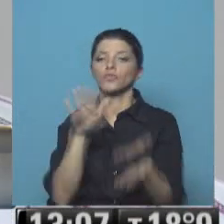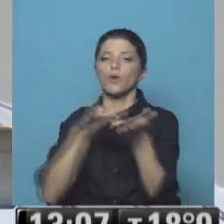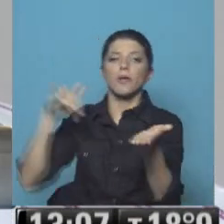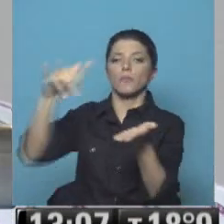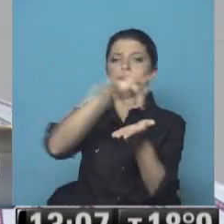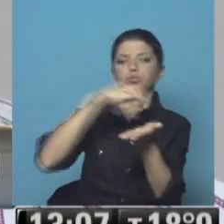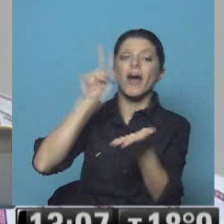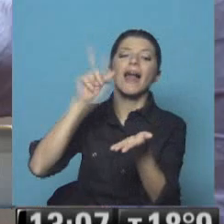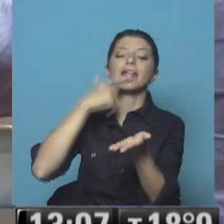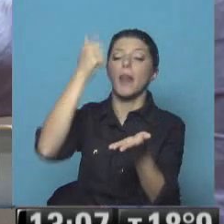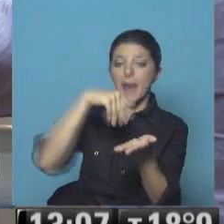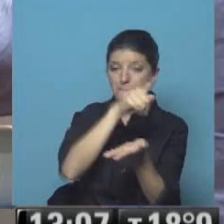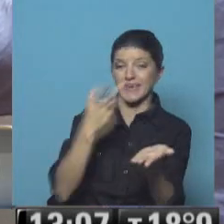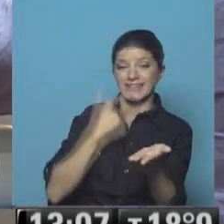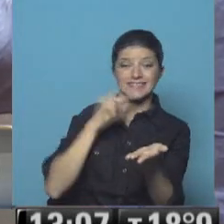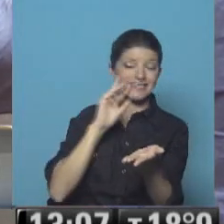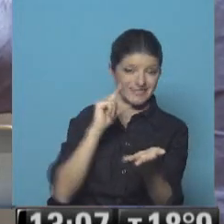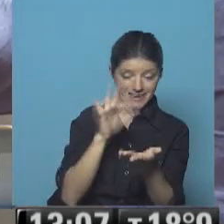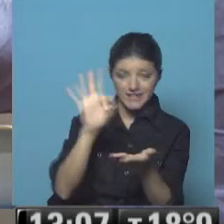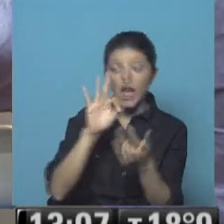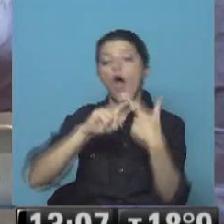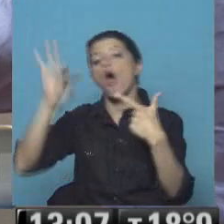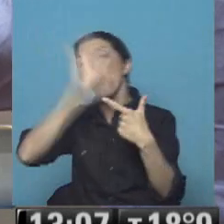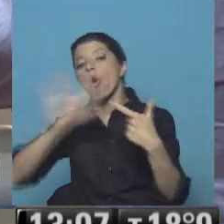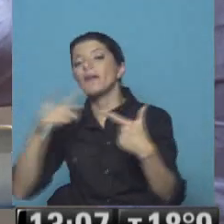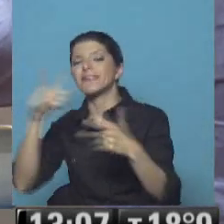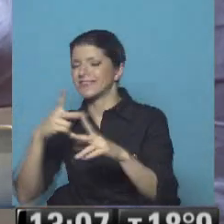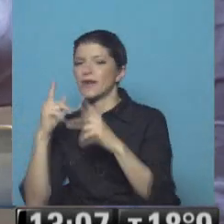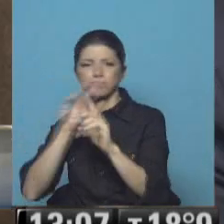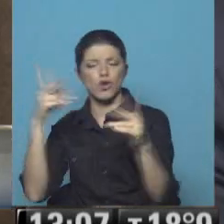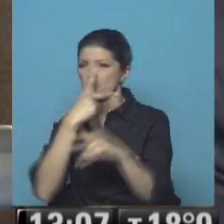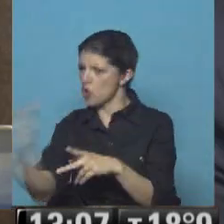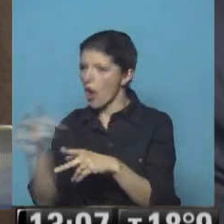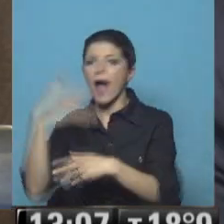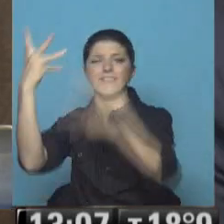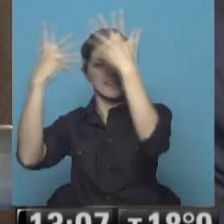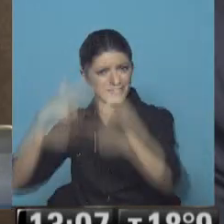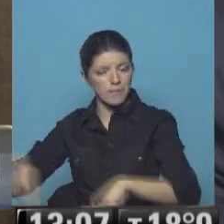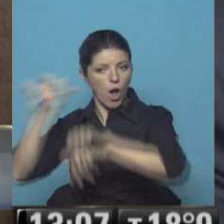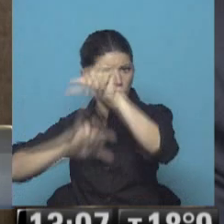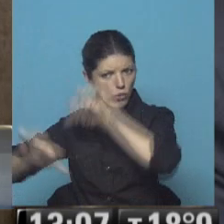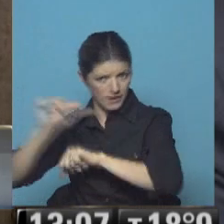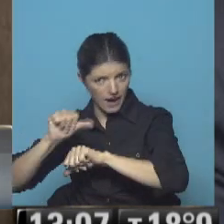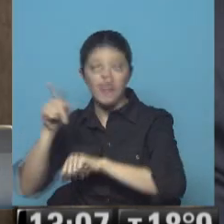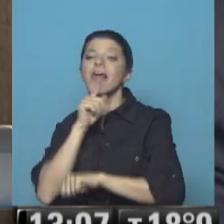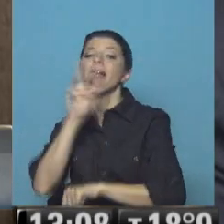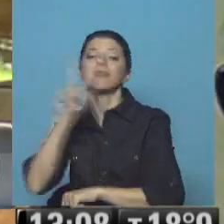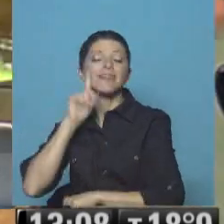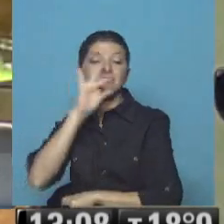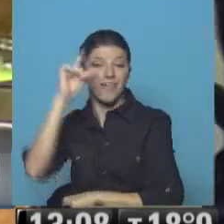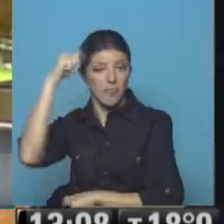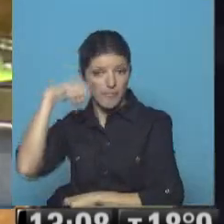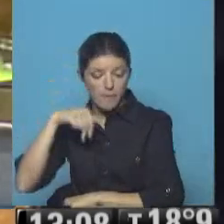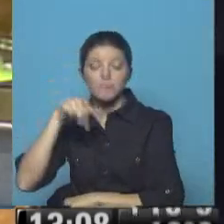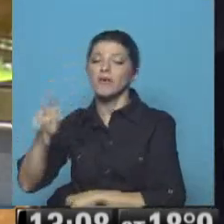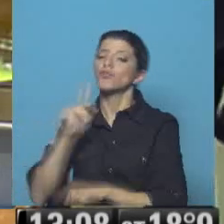Islámico en Irak y Siria o su negativa al reemplazo del sistema nuclear británico Trident que se votará en las próximas semanas son